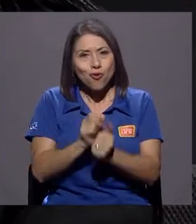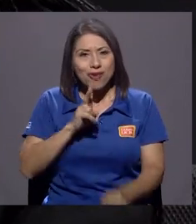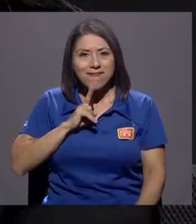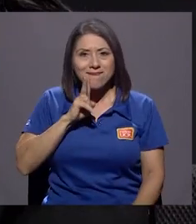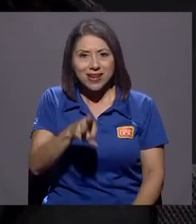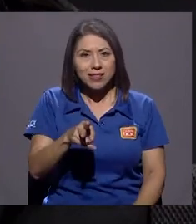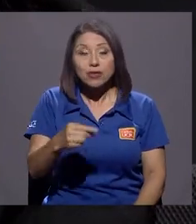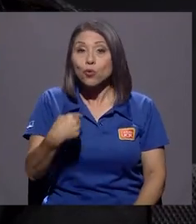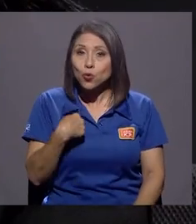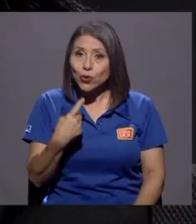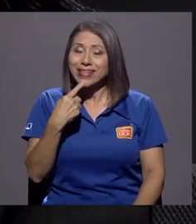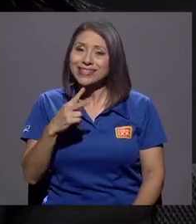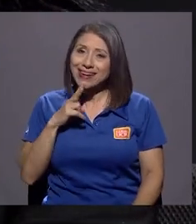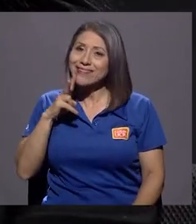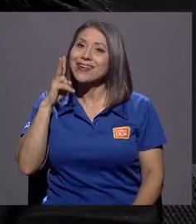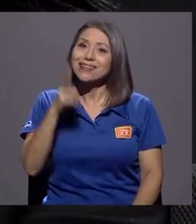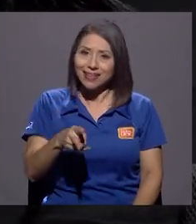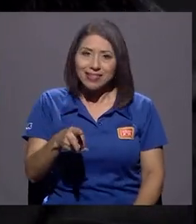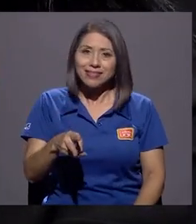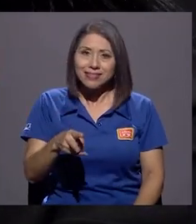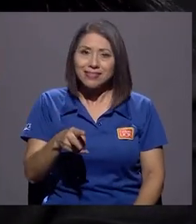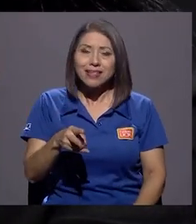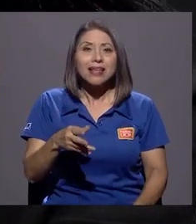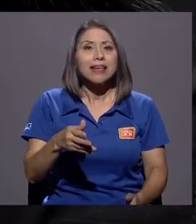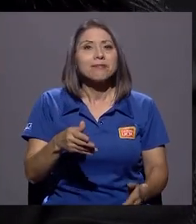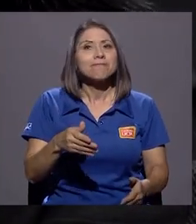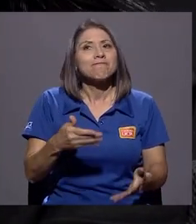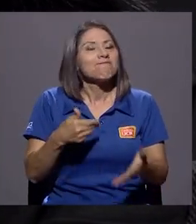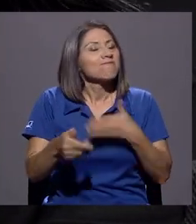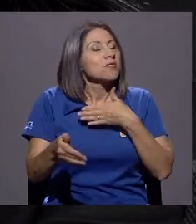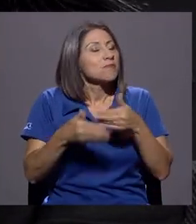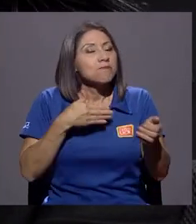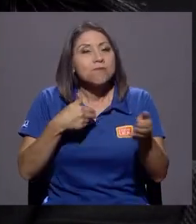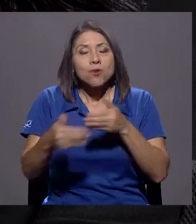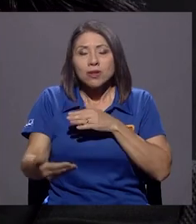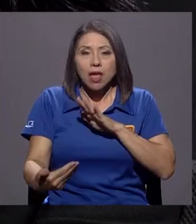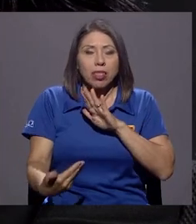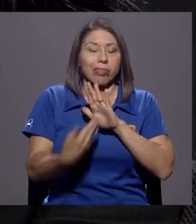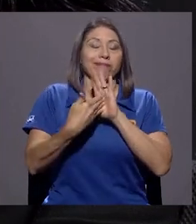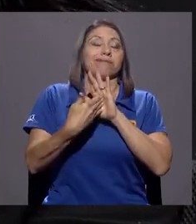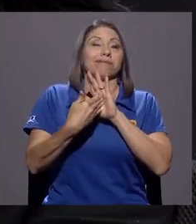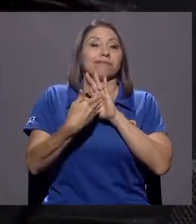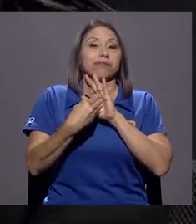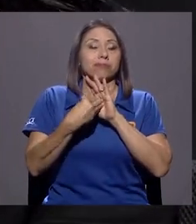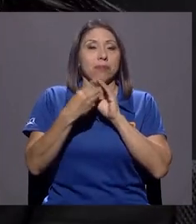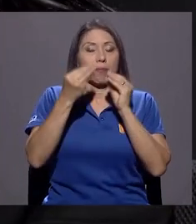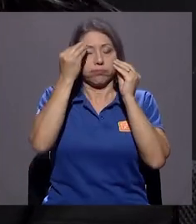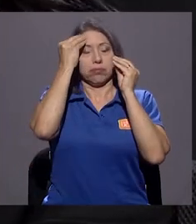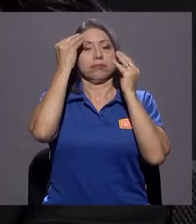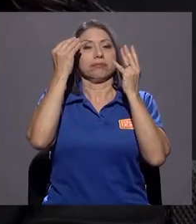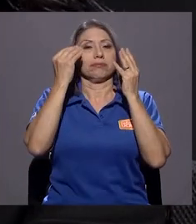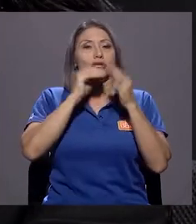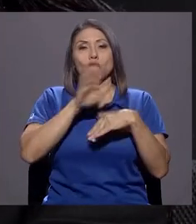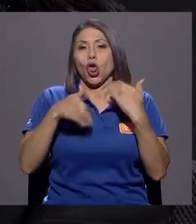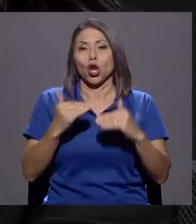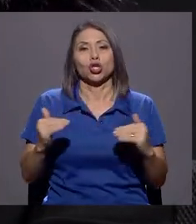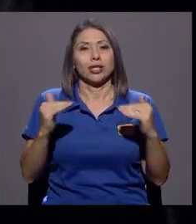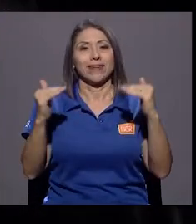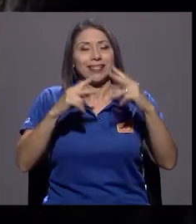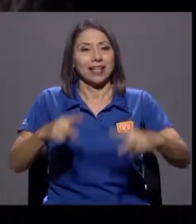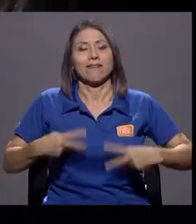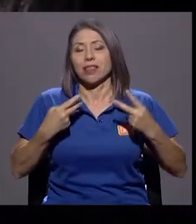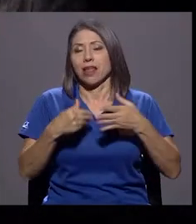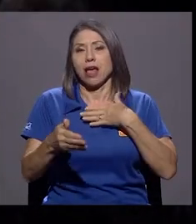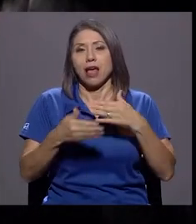que se mantenga, pesar de, digamos, de la afectación que uno tiene a nivel, este, en todos los niveles de la vida de uno.